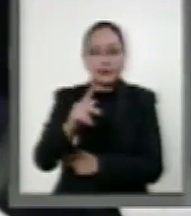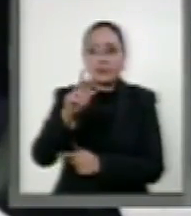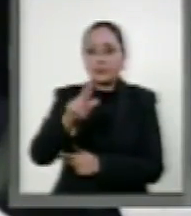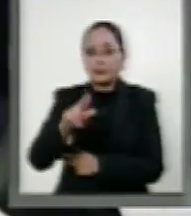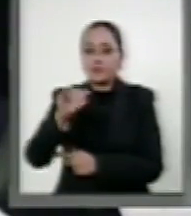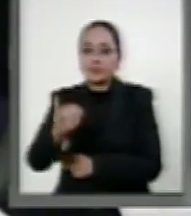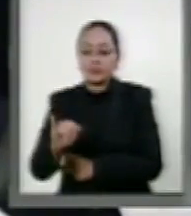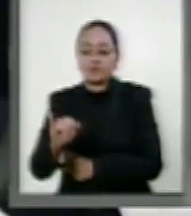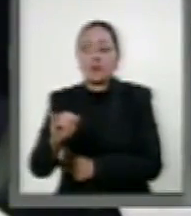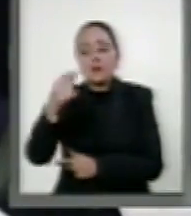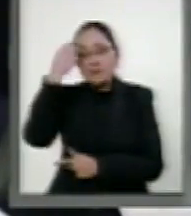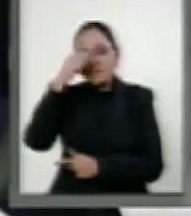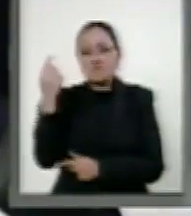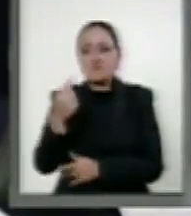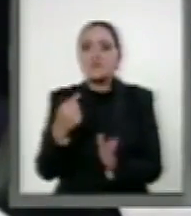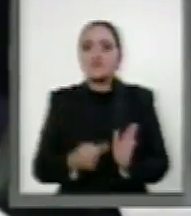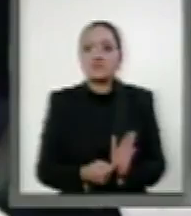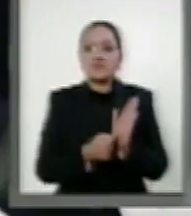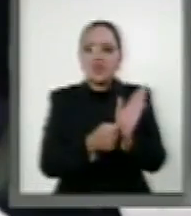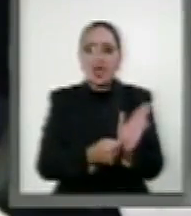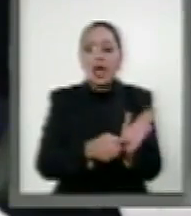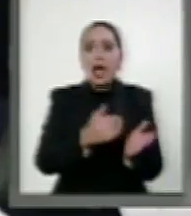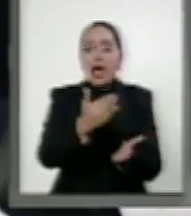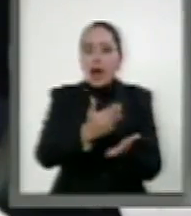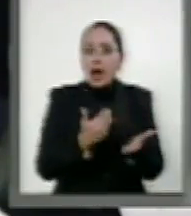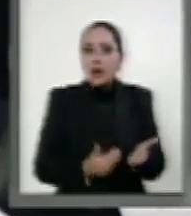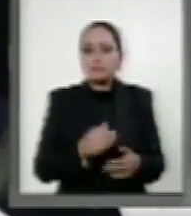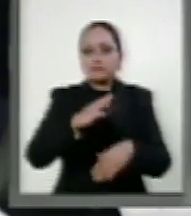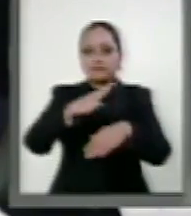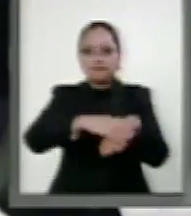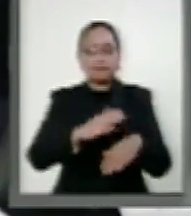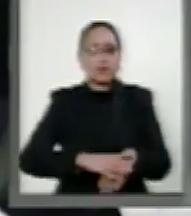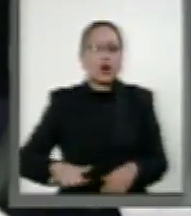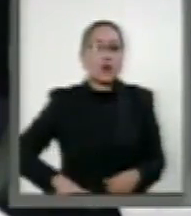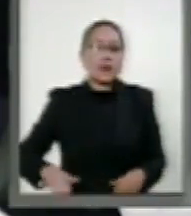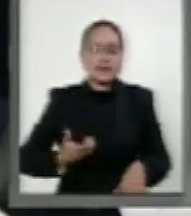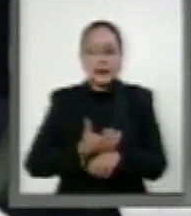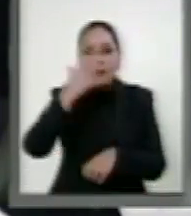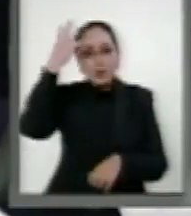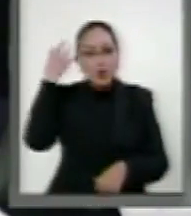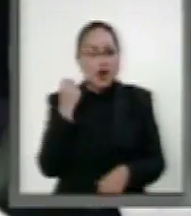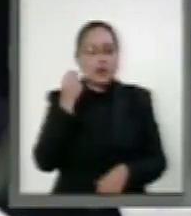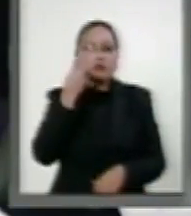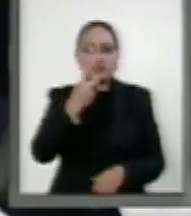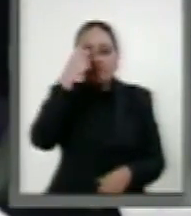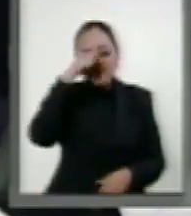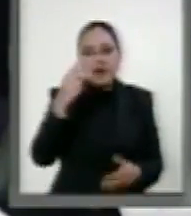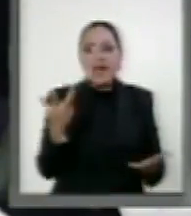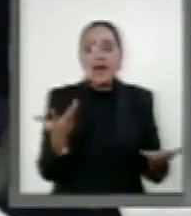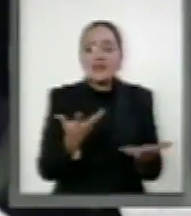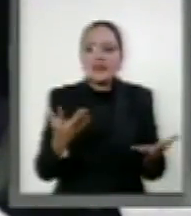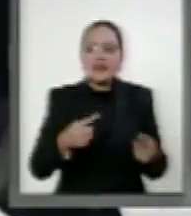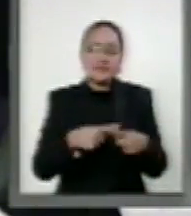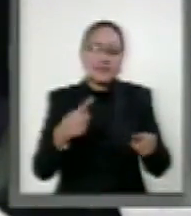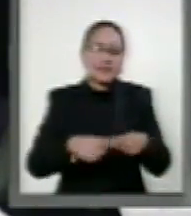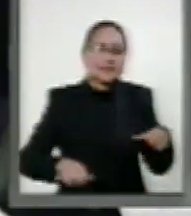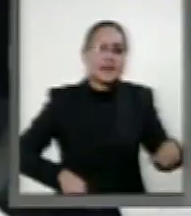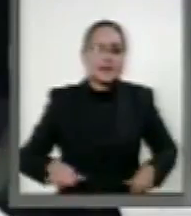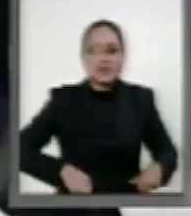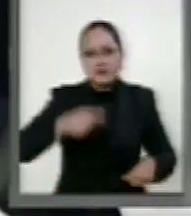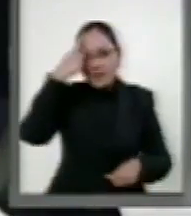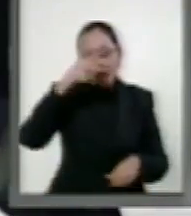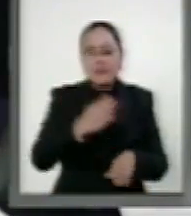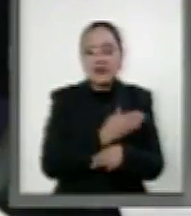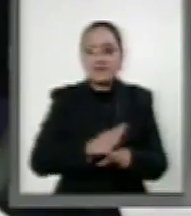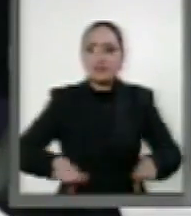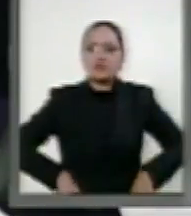Institucional para presentar un punto de acuerdo que exhorta al gobierno del Estado de Morelos a realizar diversas acciones en beneficio de